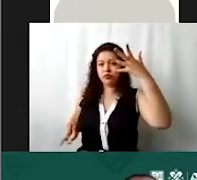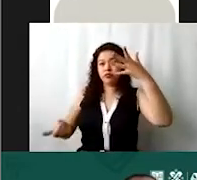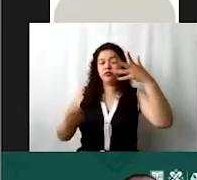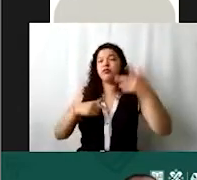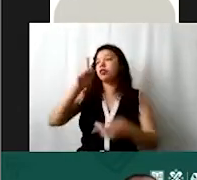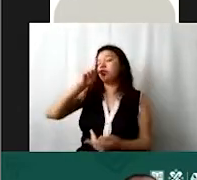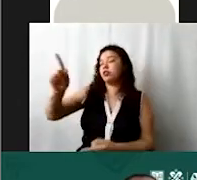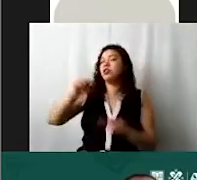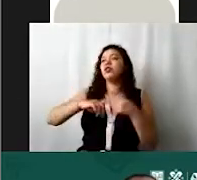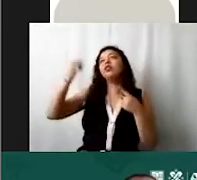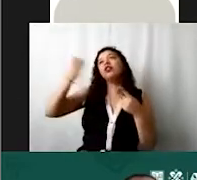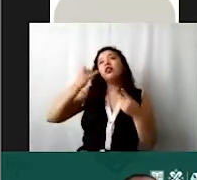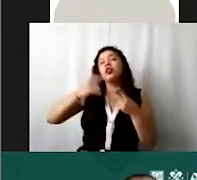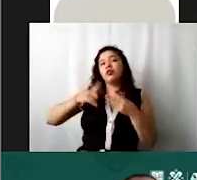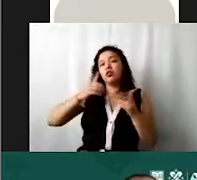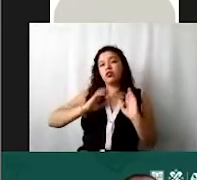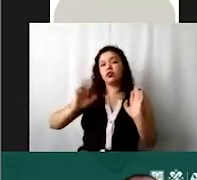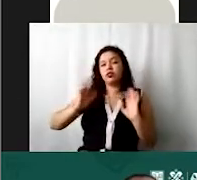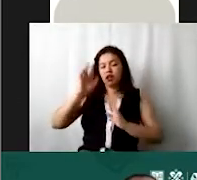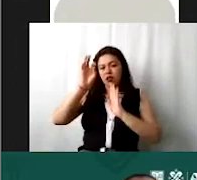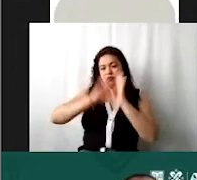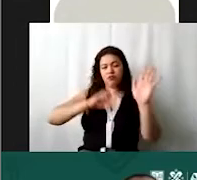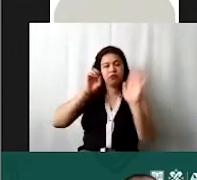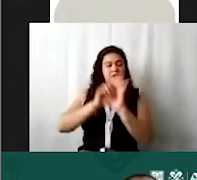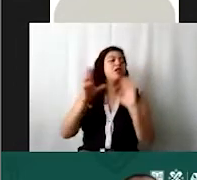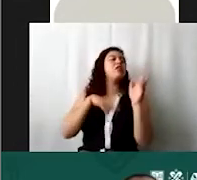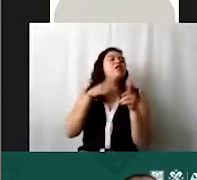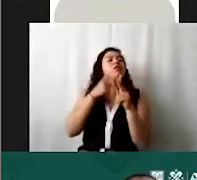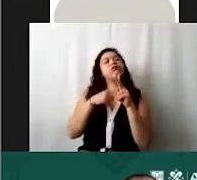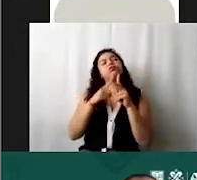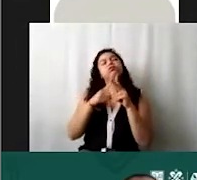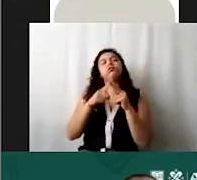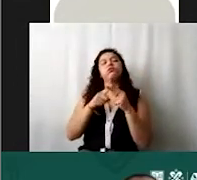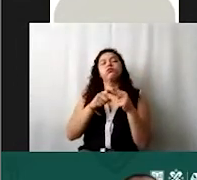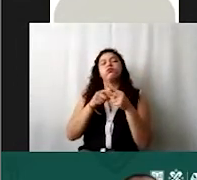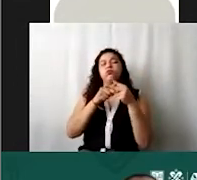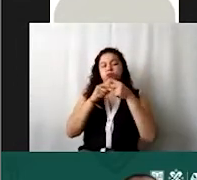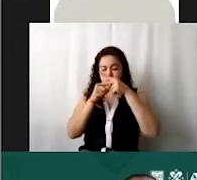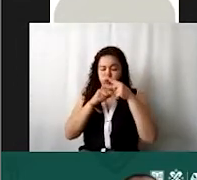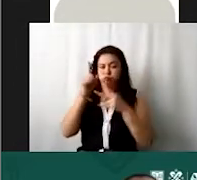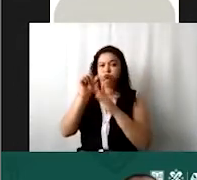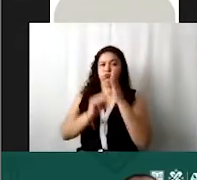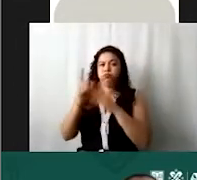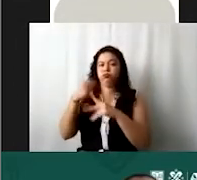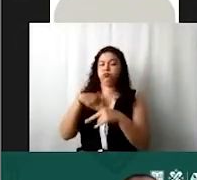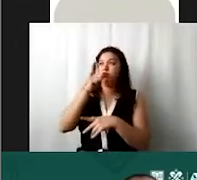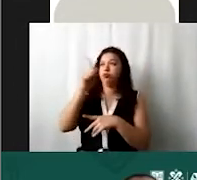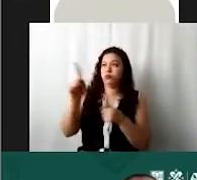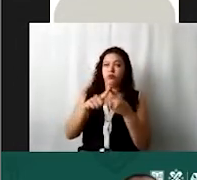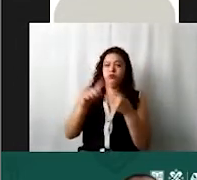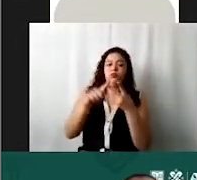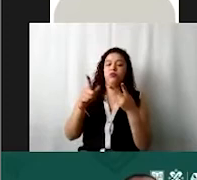luz, teléfono, bueno, yo ya hice mi Excel, ya tengo mi cálculo de cuál es el importe mensual que pago de luz, cuánto pago de